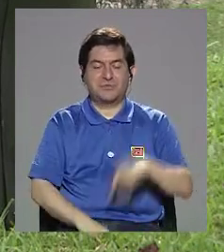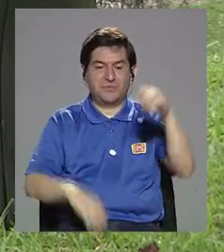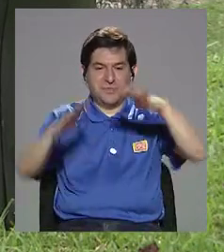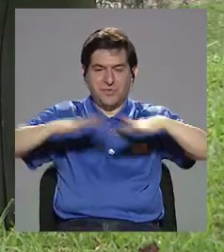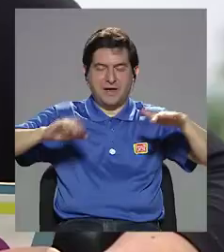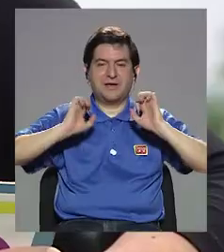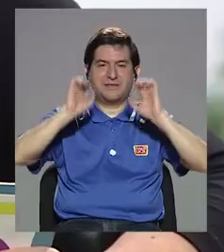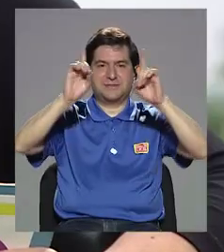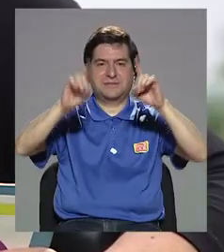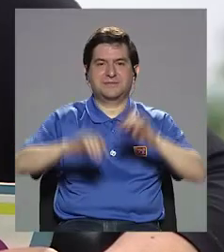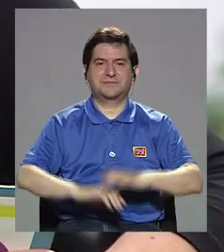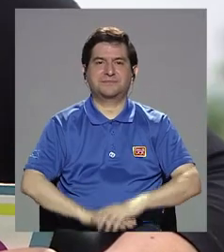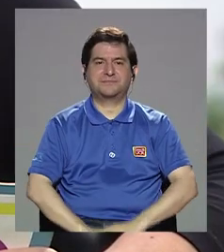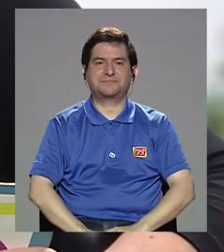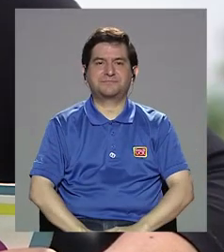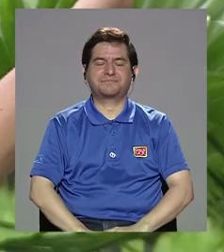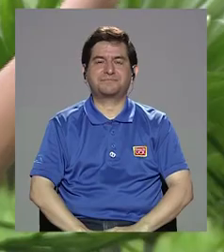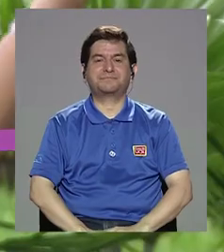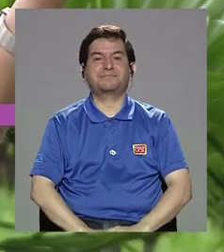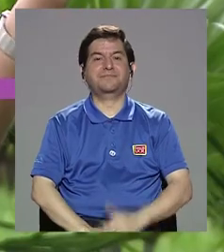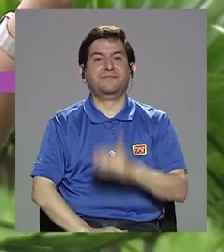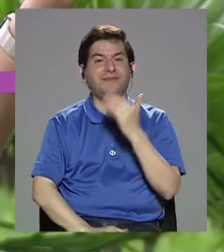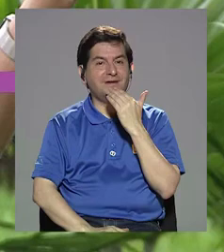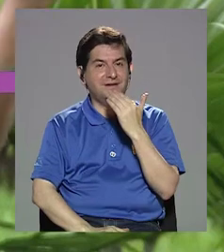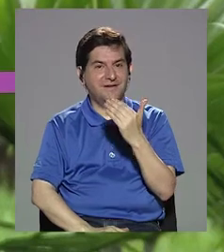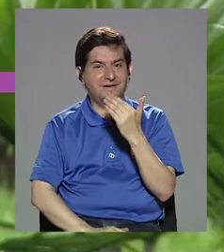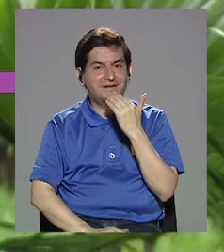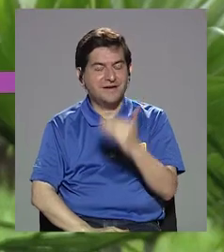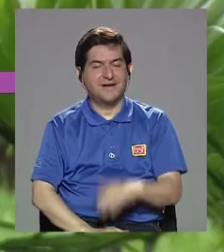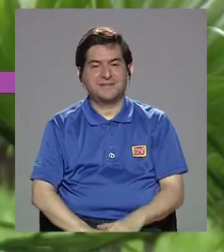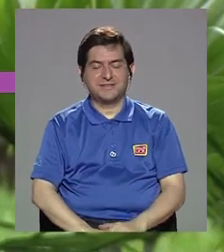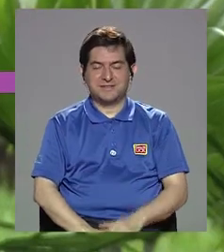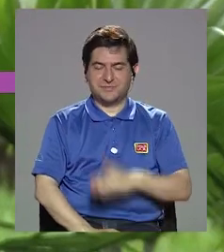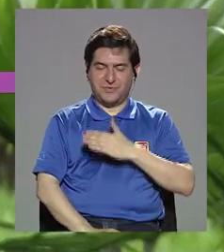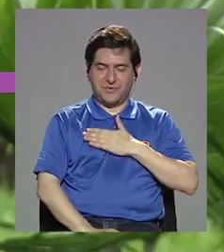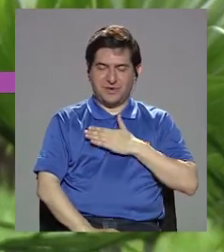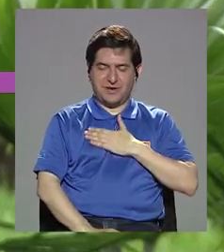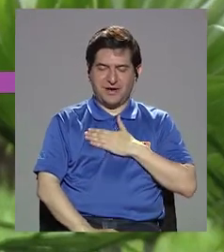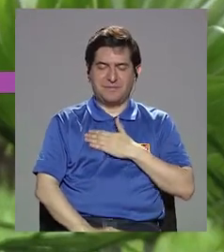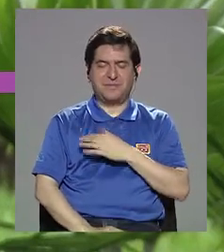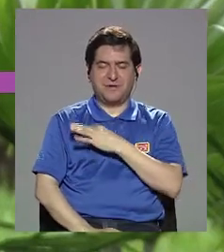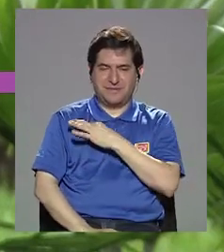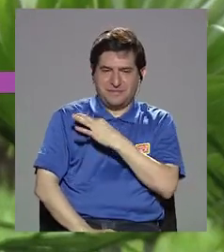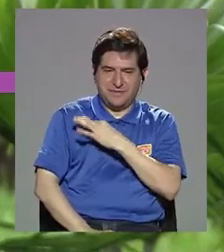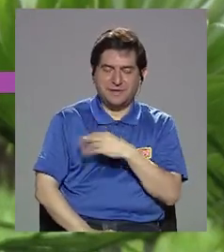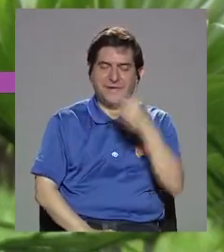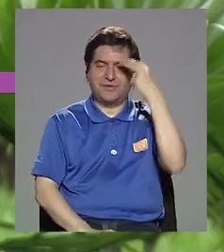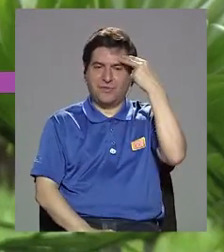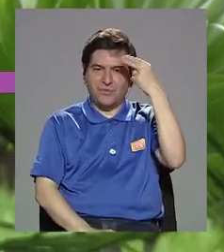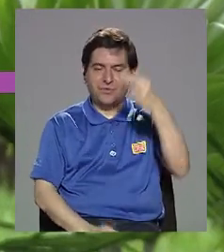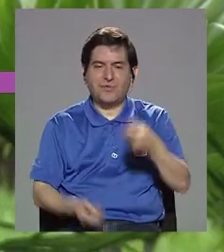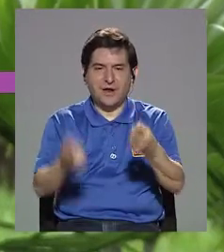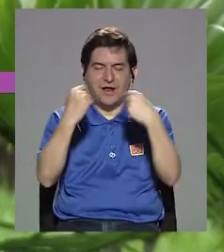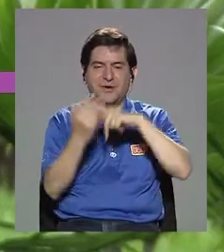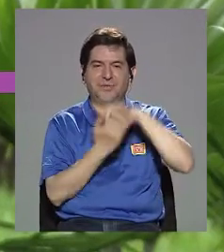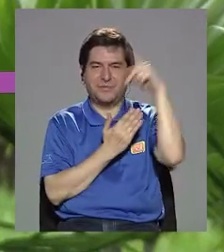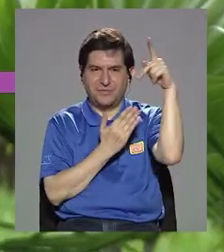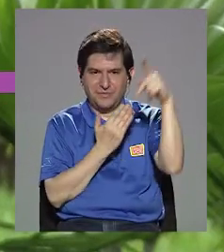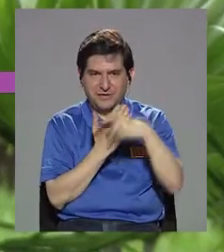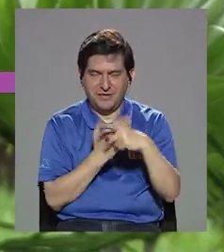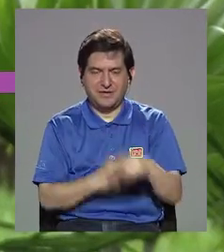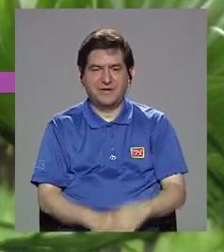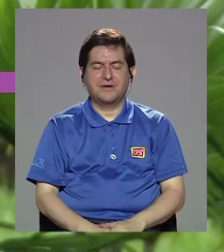educativo. Bueno, mira, gracias por considerarme. En realidad es un honor estar en este